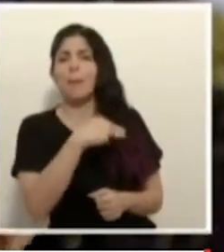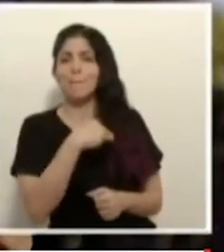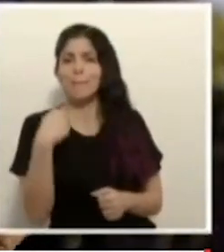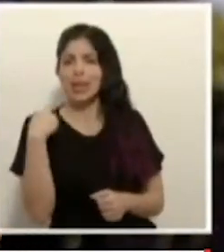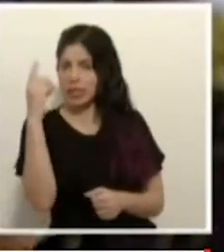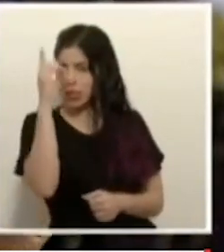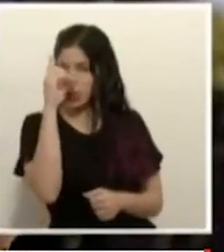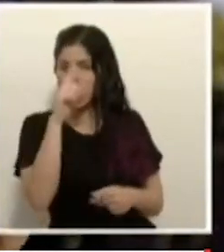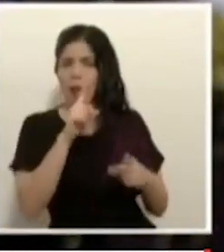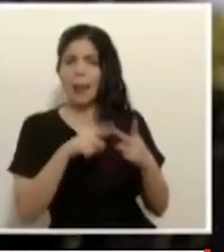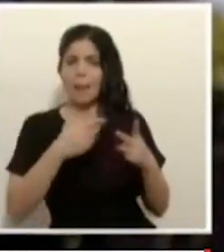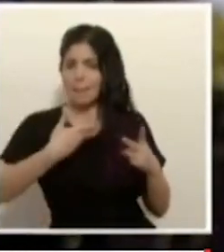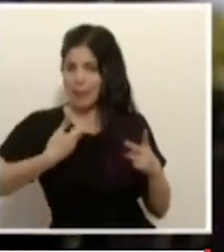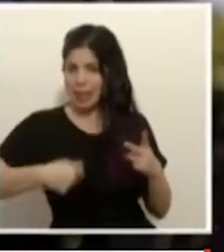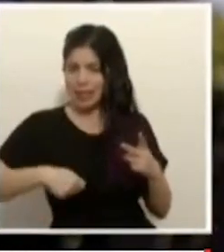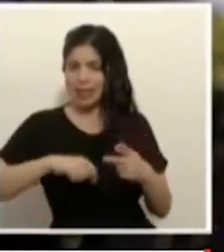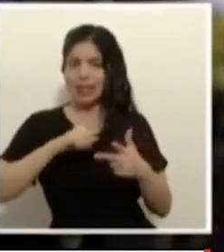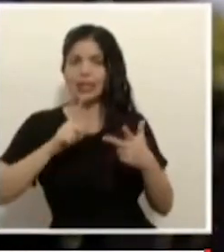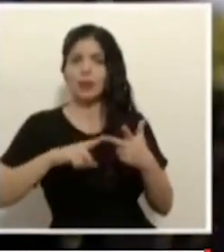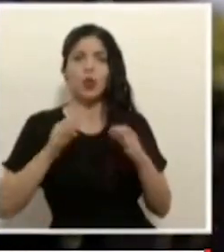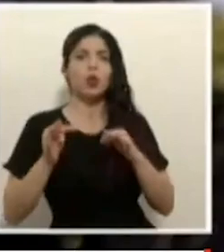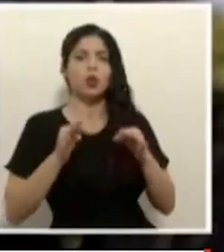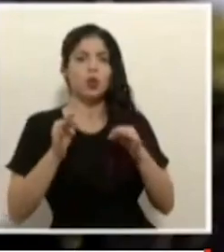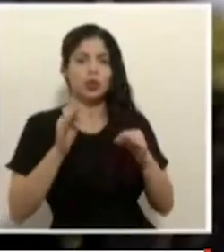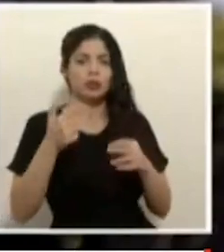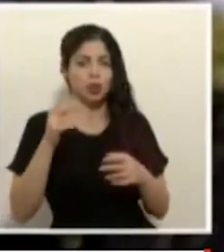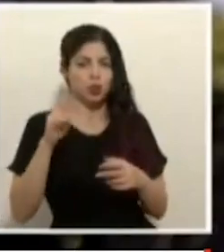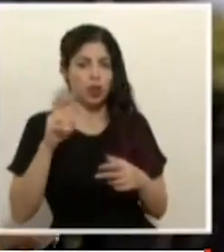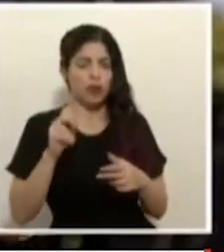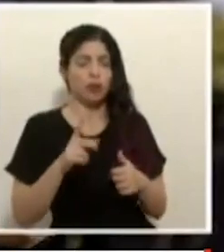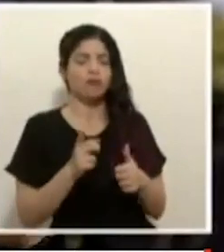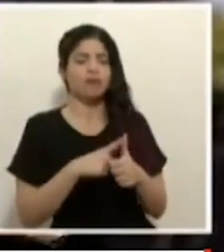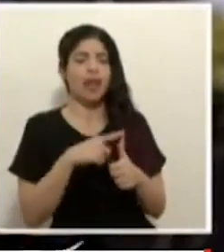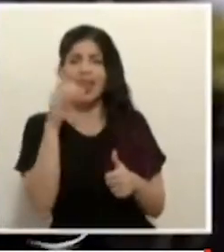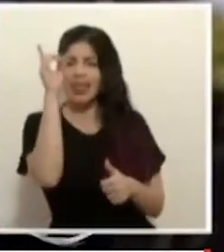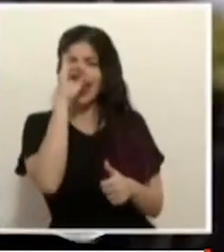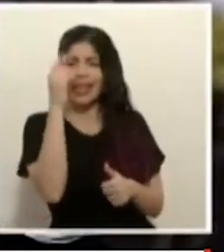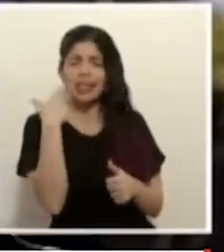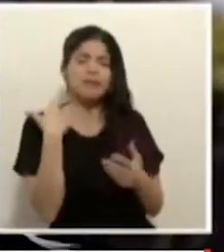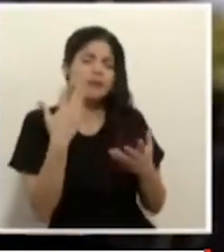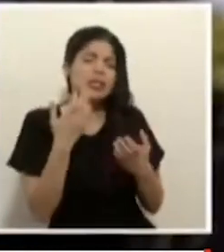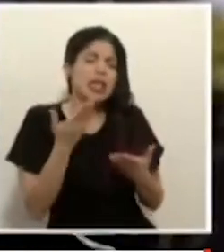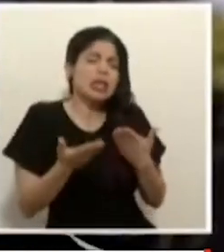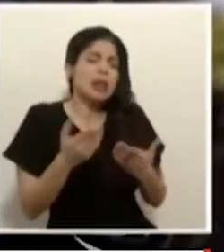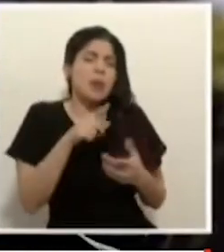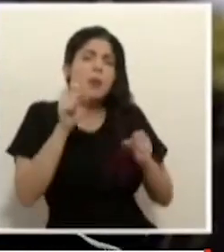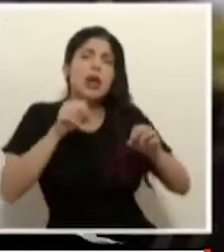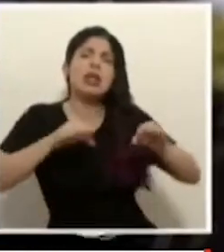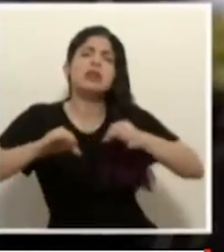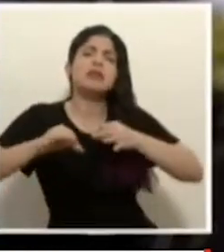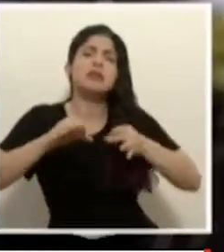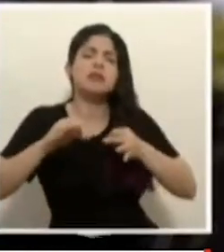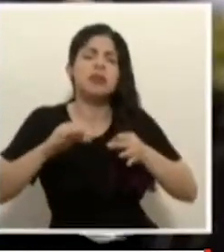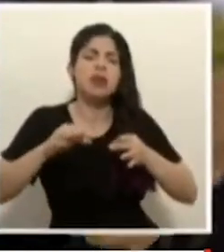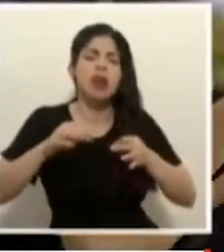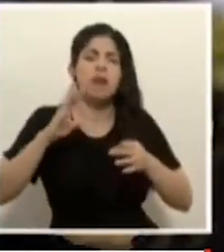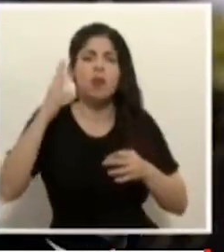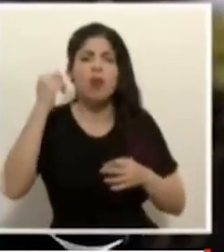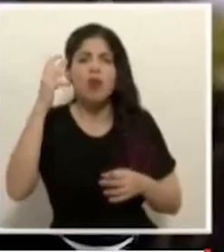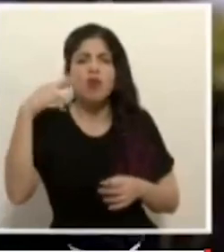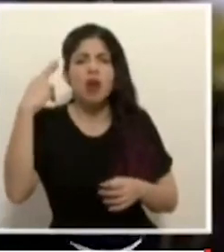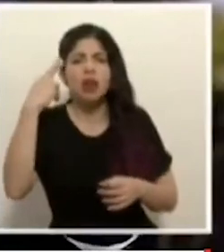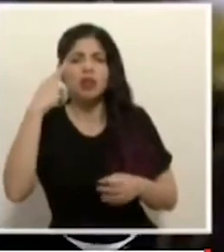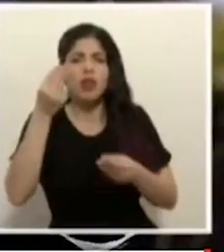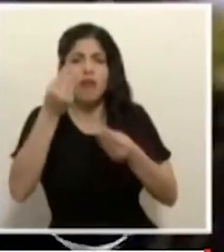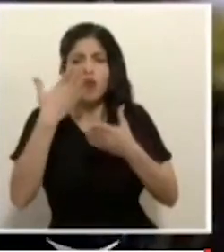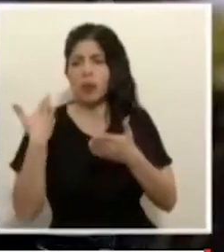Salas para el presidente y para el jerarca de turismo don Gustavo don Daniel yo sí quisiera tal vez una explicación del comportamiento de los datos de los